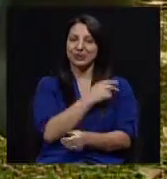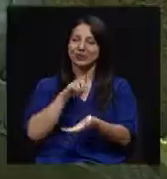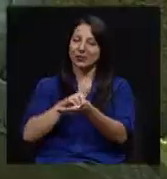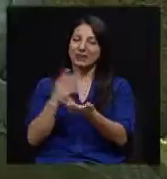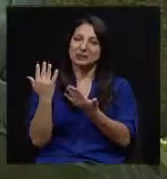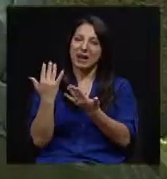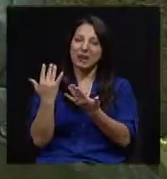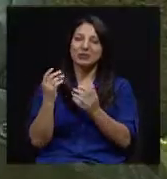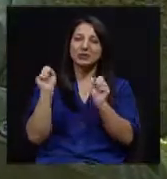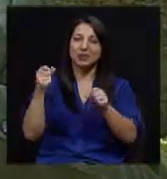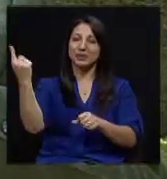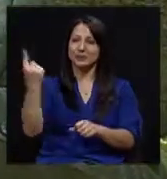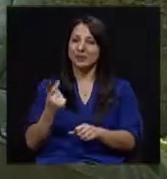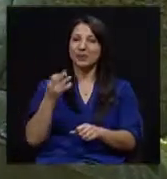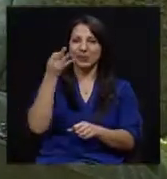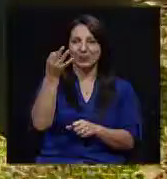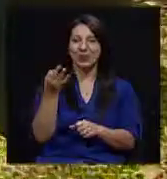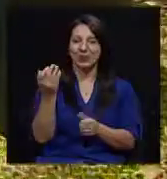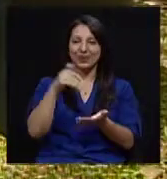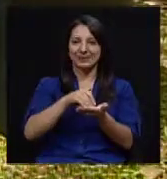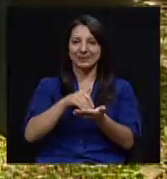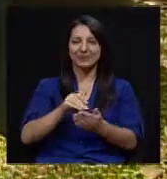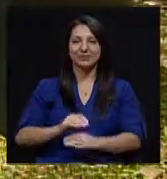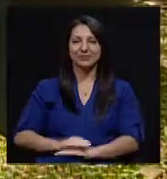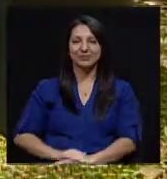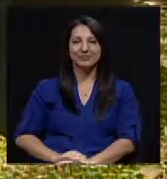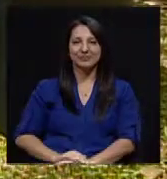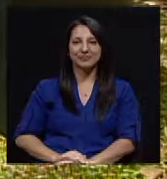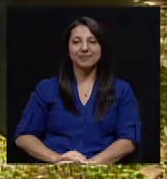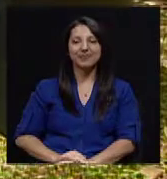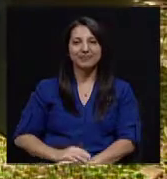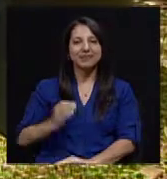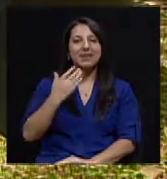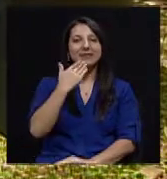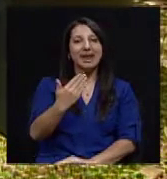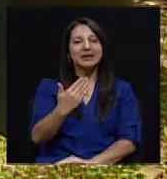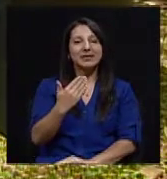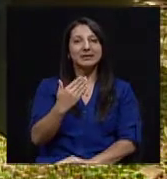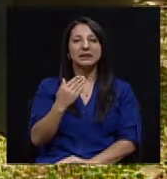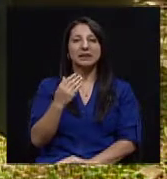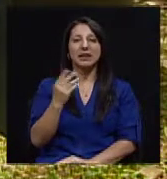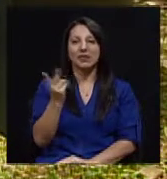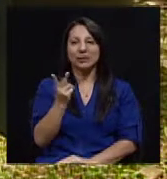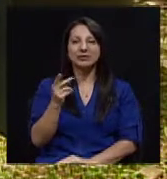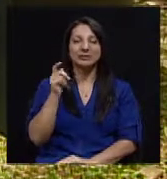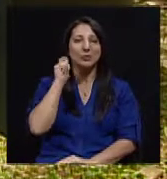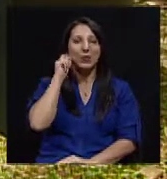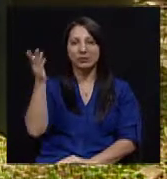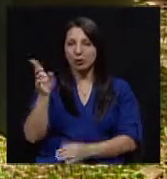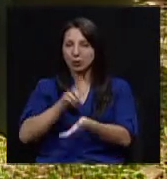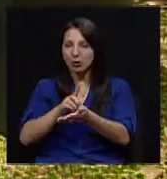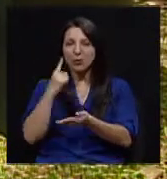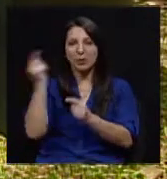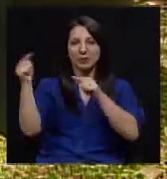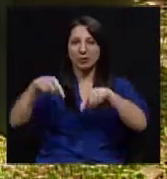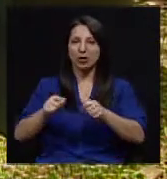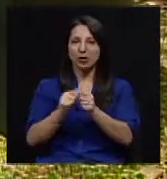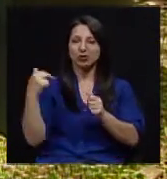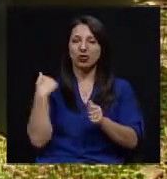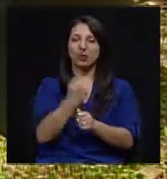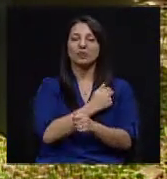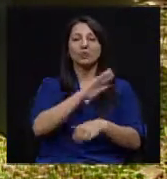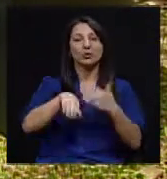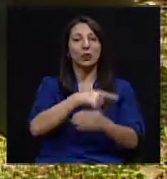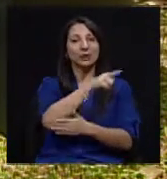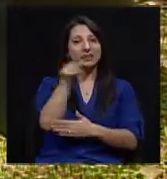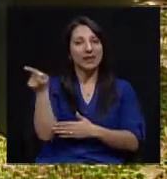esperamos poderlo tener en nuestro momento. Muchas gracias. Y bueno, muchísimas gracias a ambos, Seidy y doctor, por estar con nosotros. Y todos ustedes,